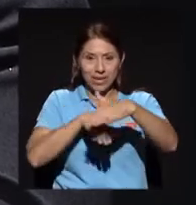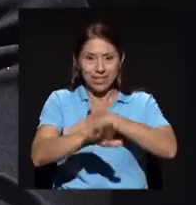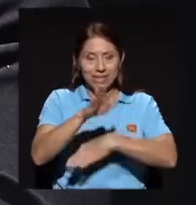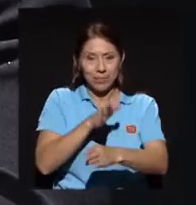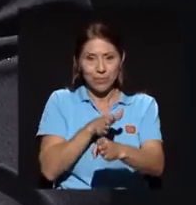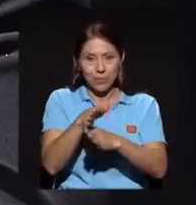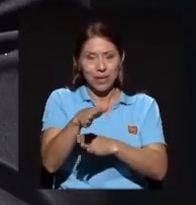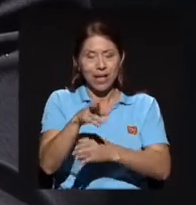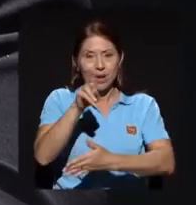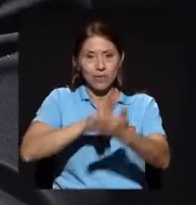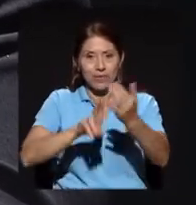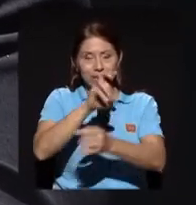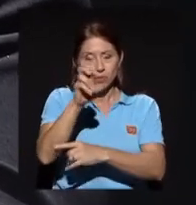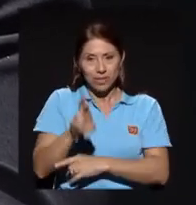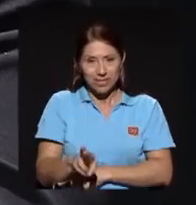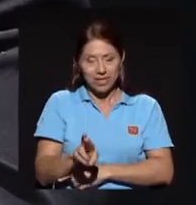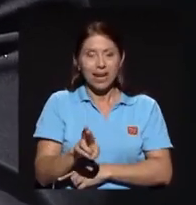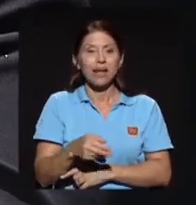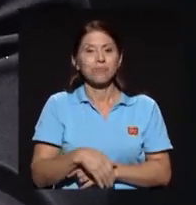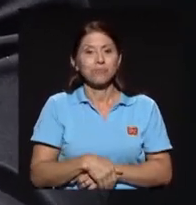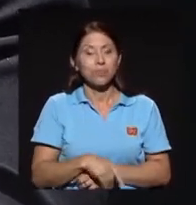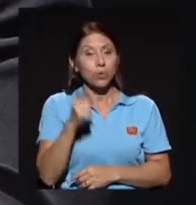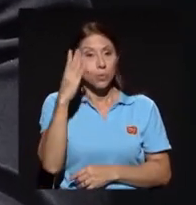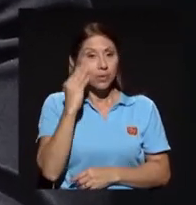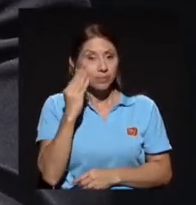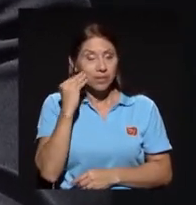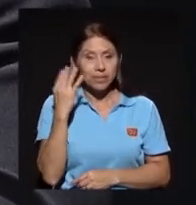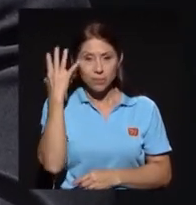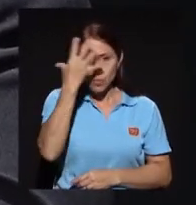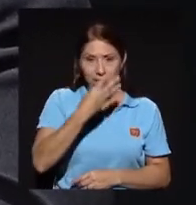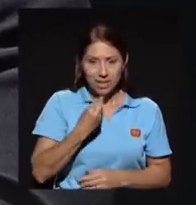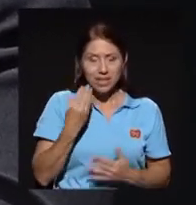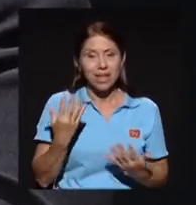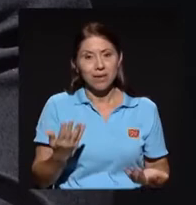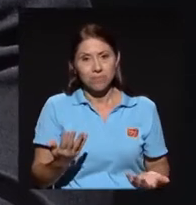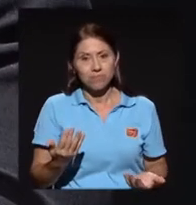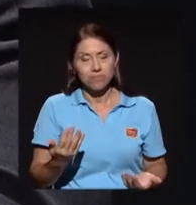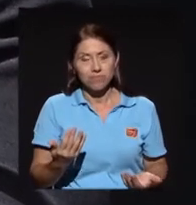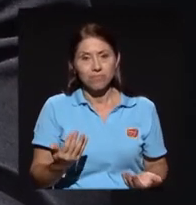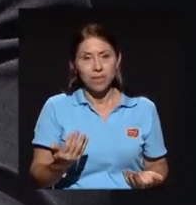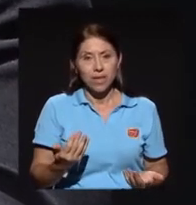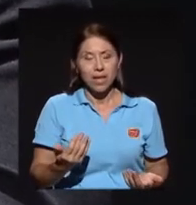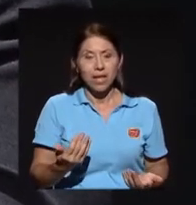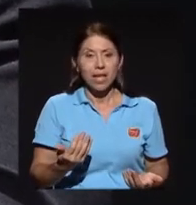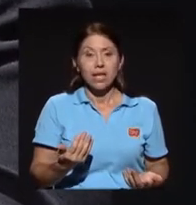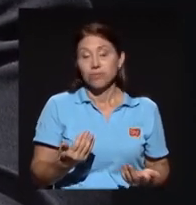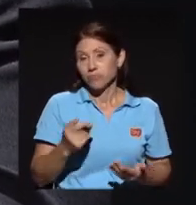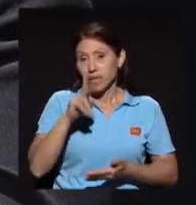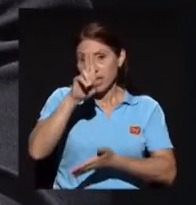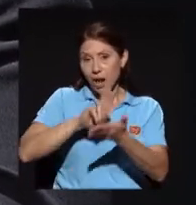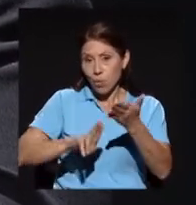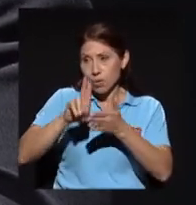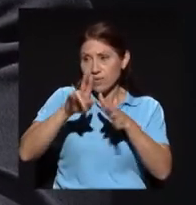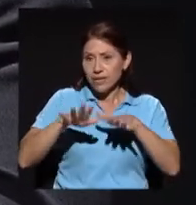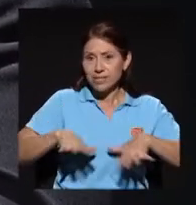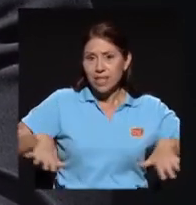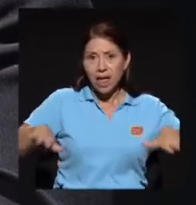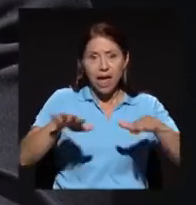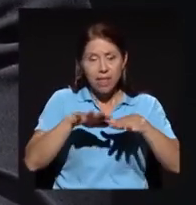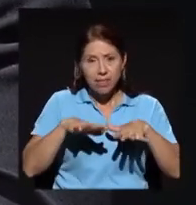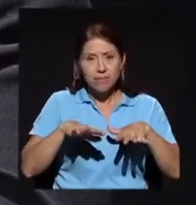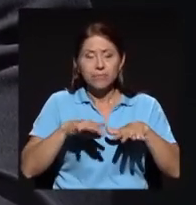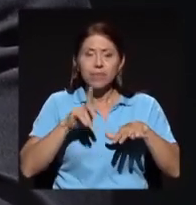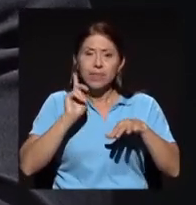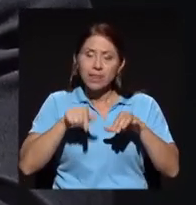de Costa Rica. Una experiencia muy linda, o sea, la universidad tiene que